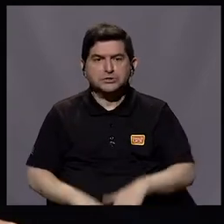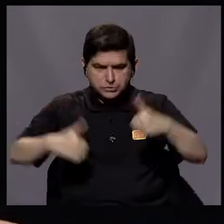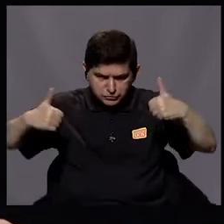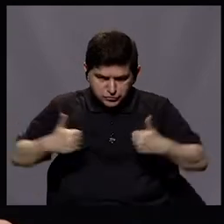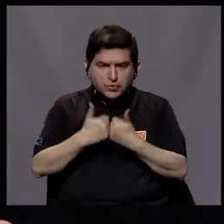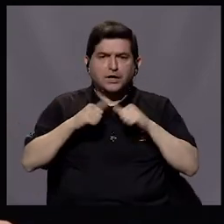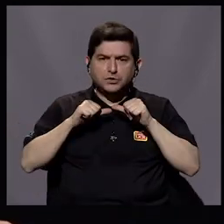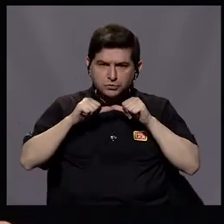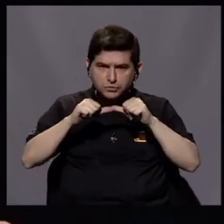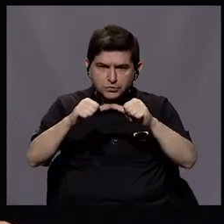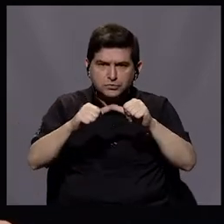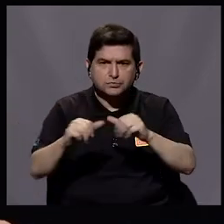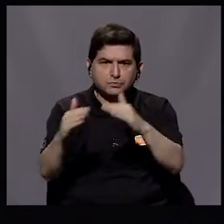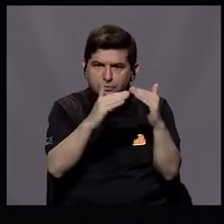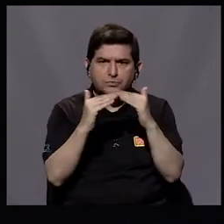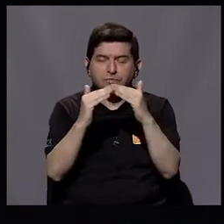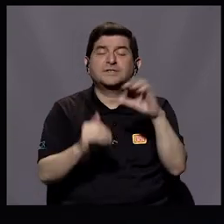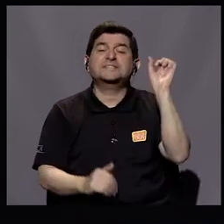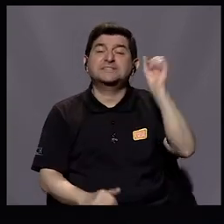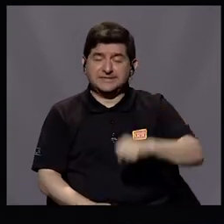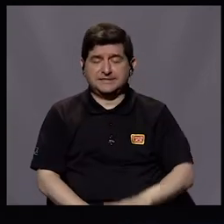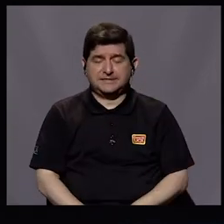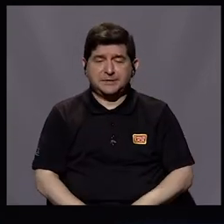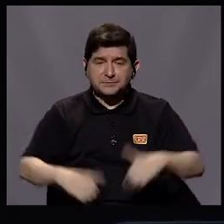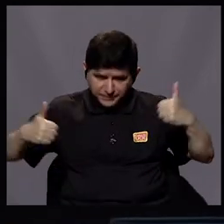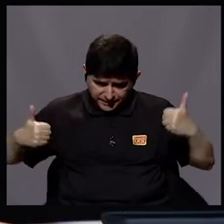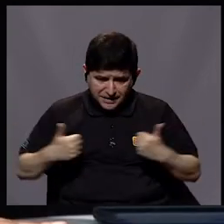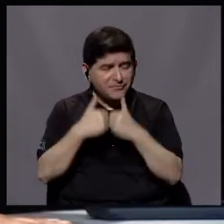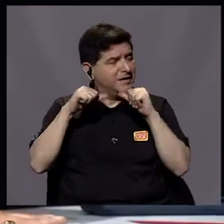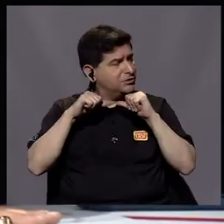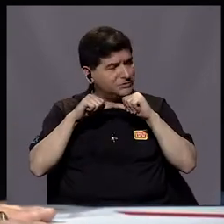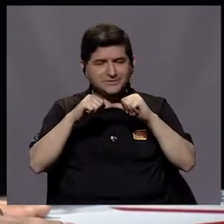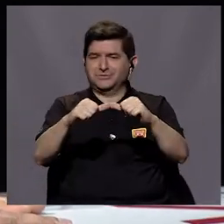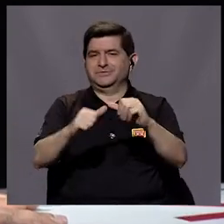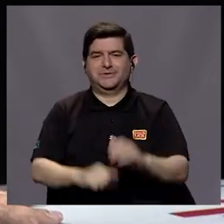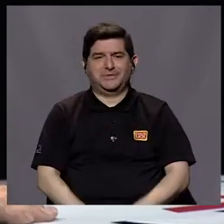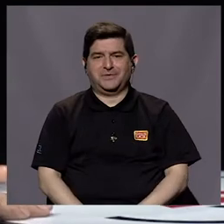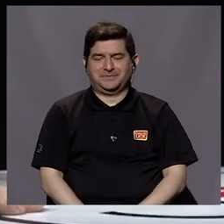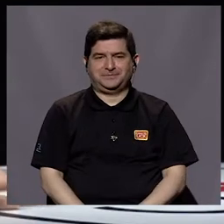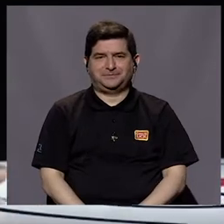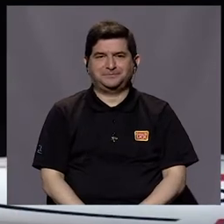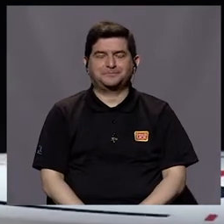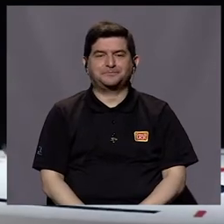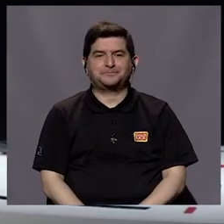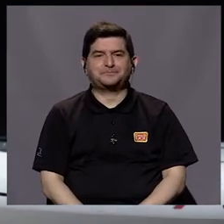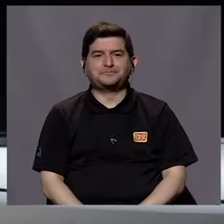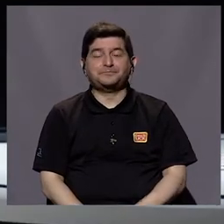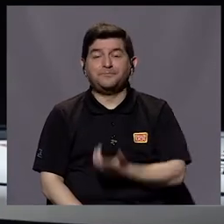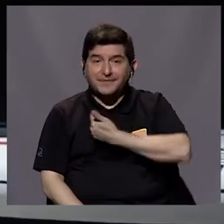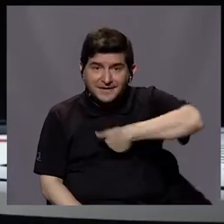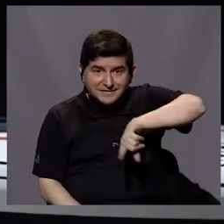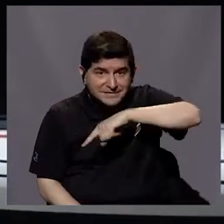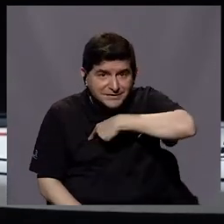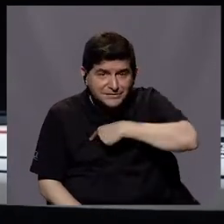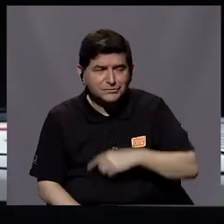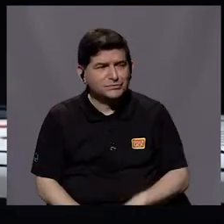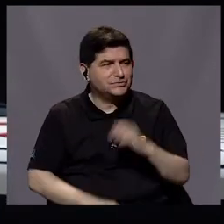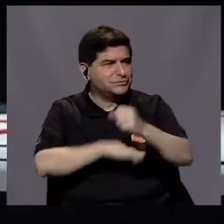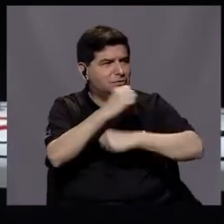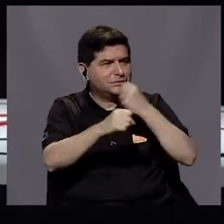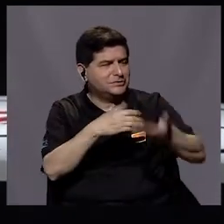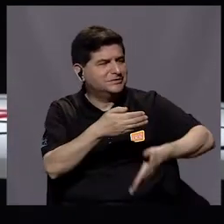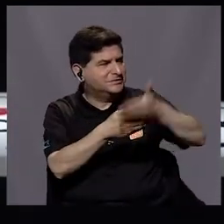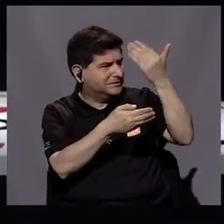constantes para la ciudadanía, doña Carolina. Sí, que son desafíos y seguirán siéndolos, porque vamos a ver, si nos vamos unas